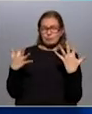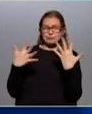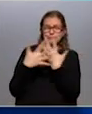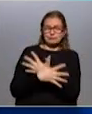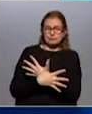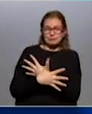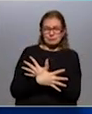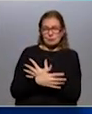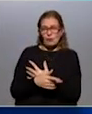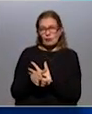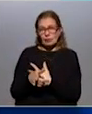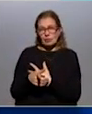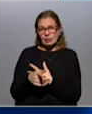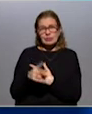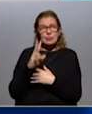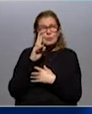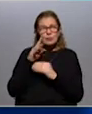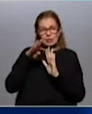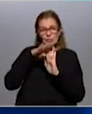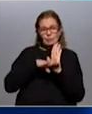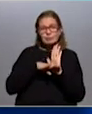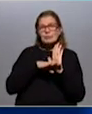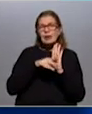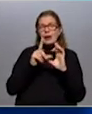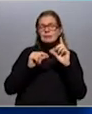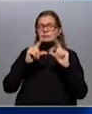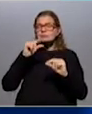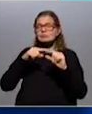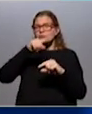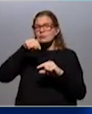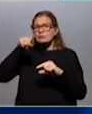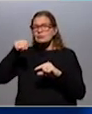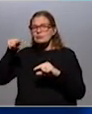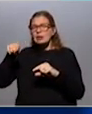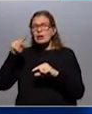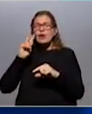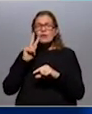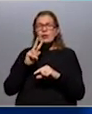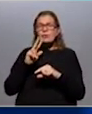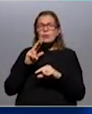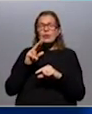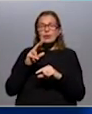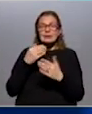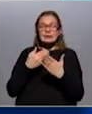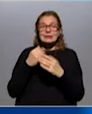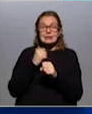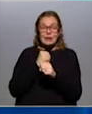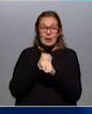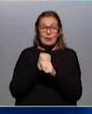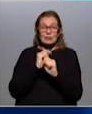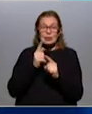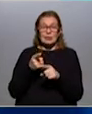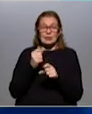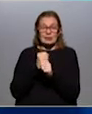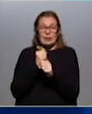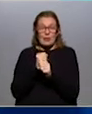desde ese punto de vista. Claro, acá lo de la placa que estamos viendo es el mercado laboral, la diferencia que tú decías entre la gráfica de tasa de empleo y la tasa de